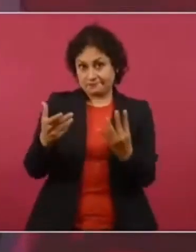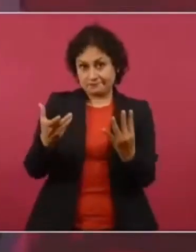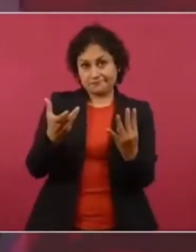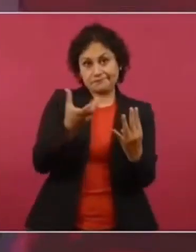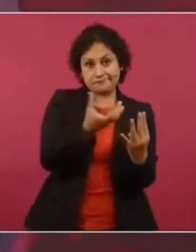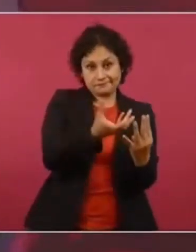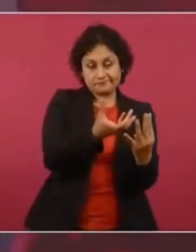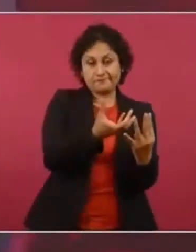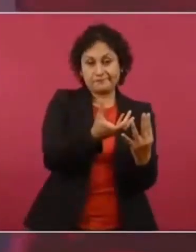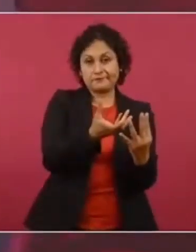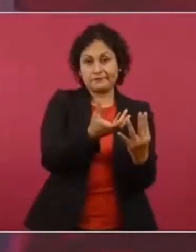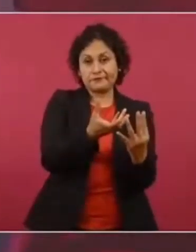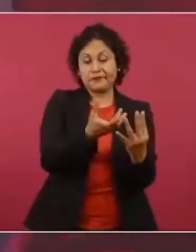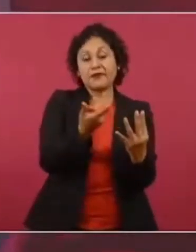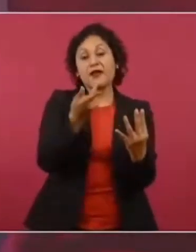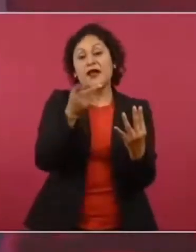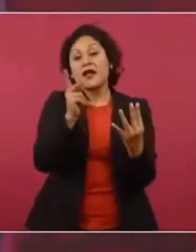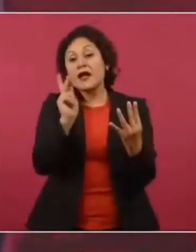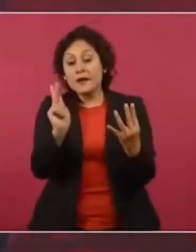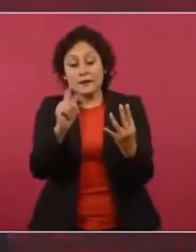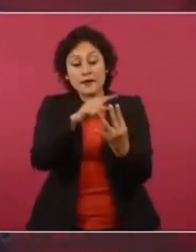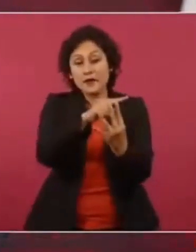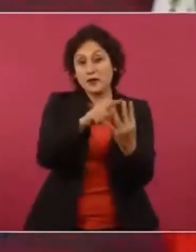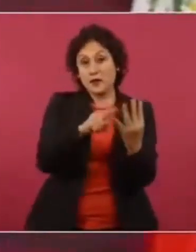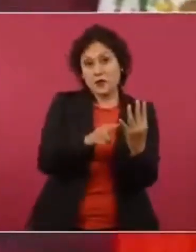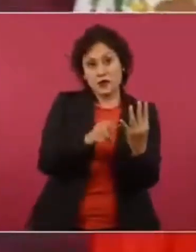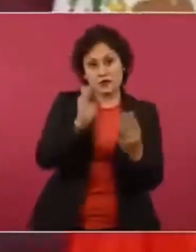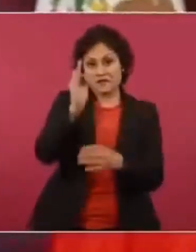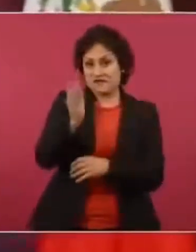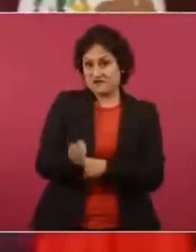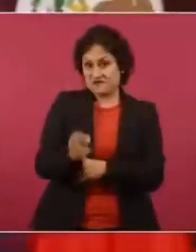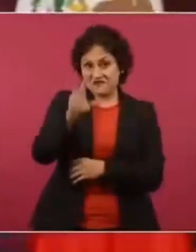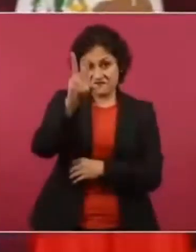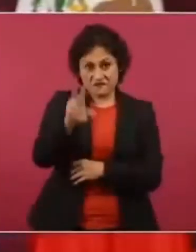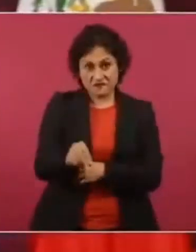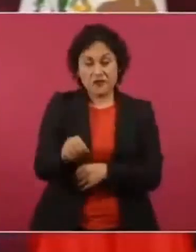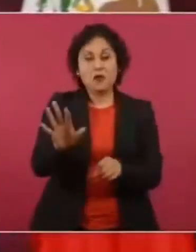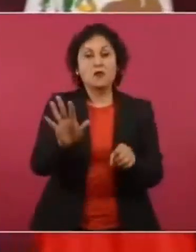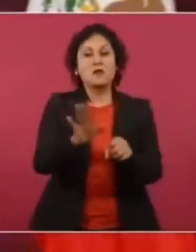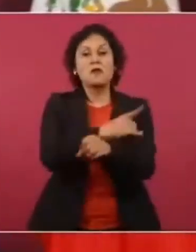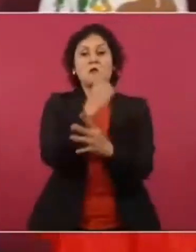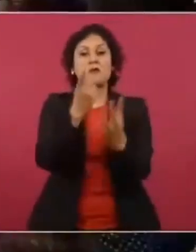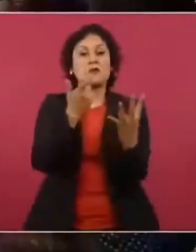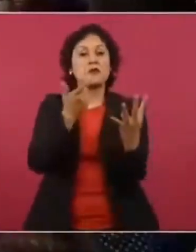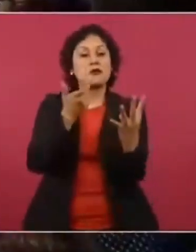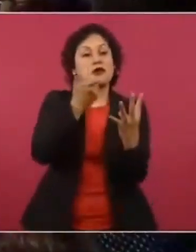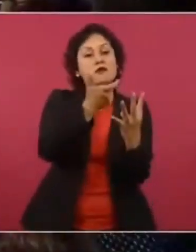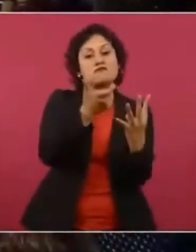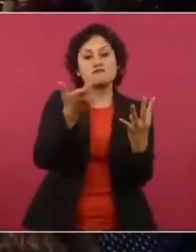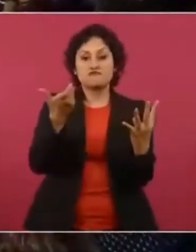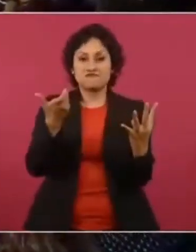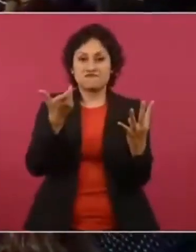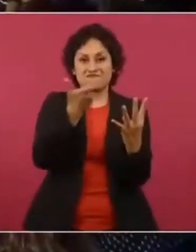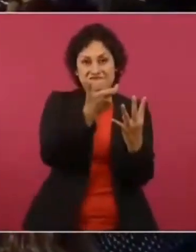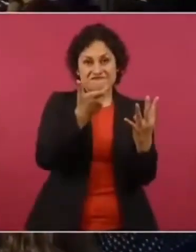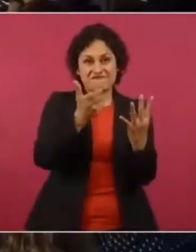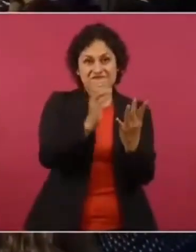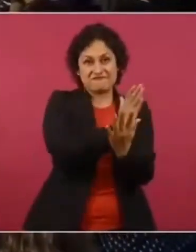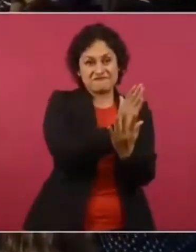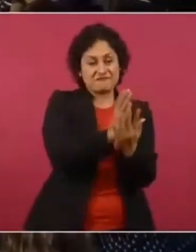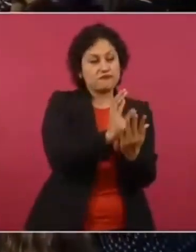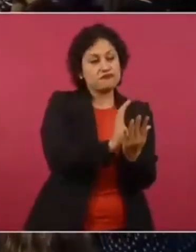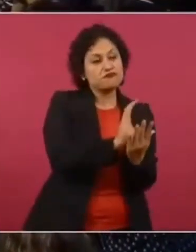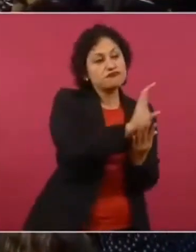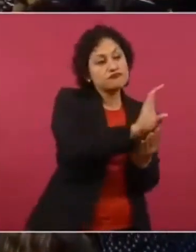Y se inconforman, porque en el reparto a uno le toca 50